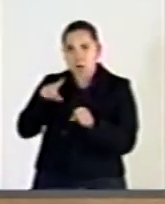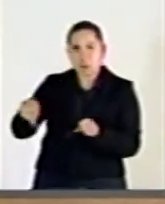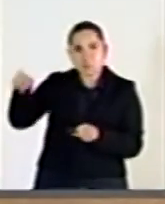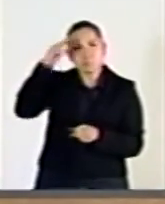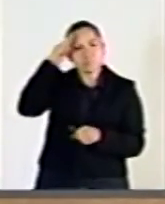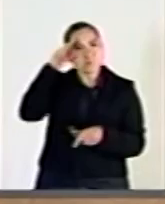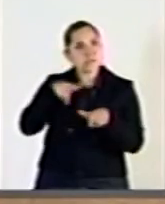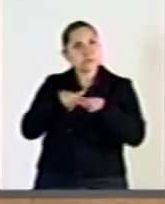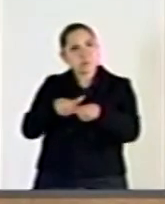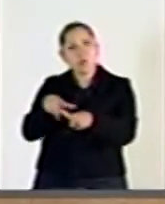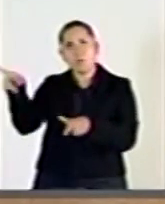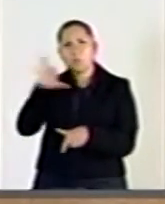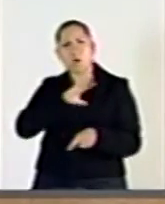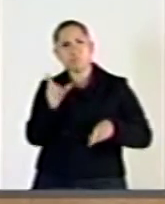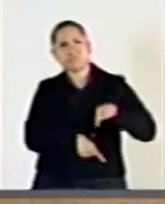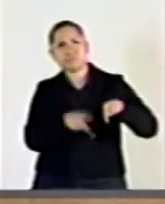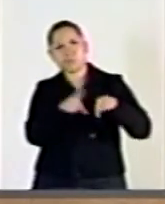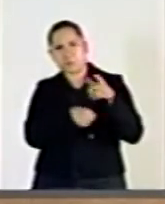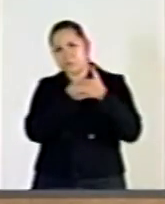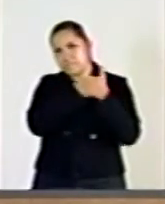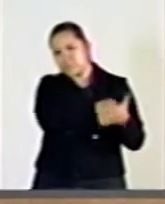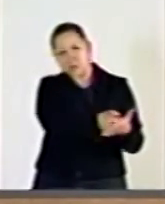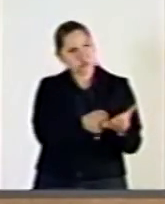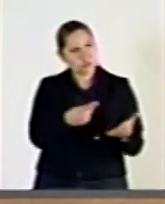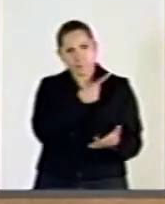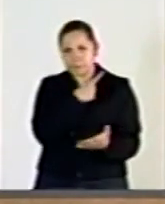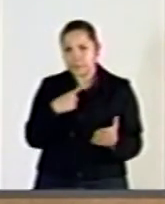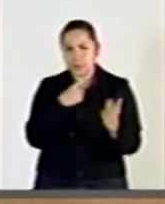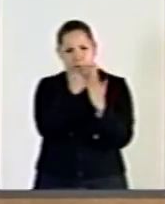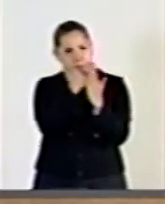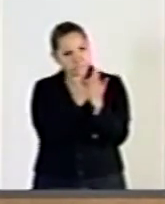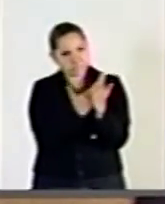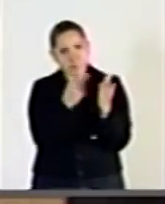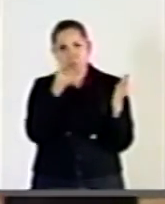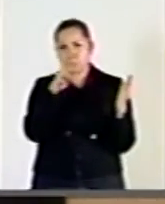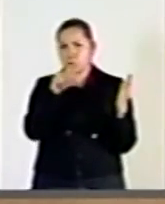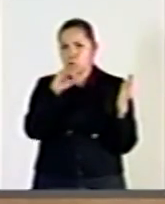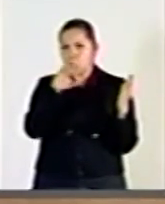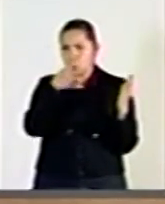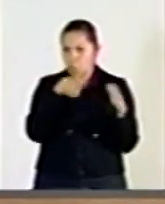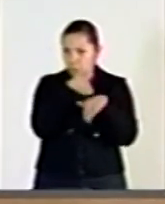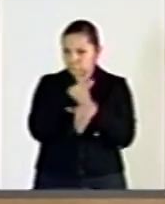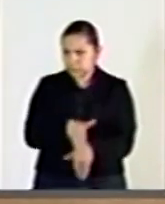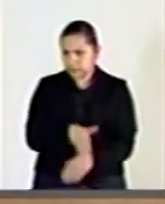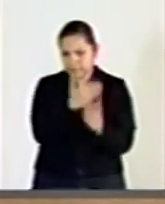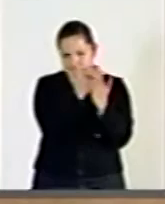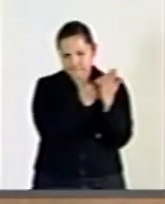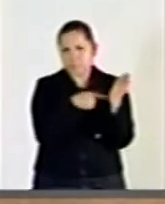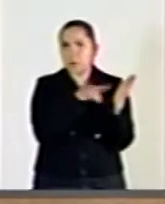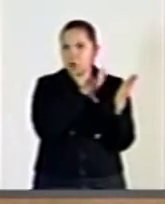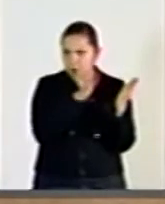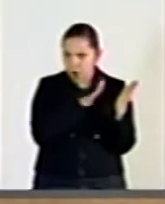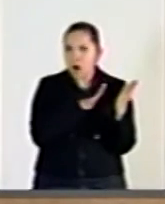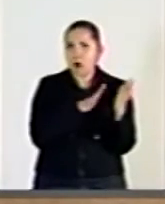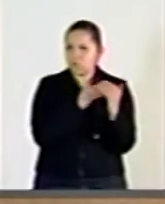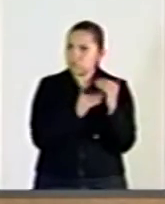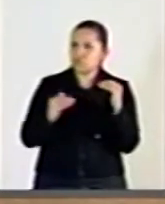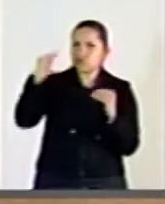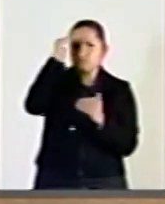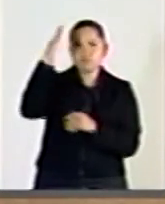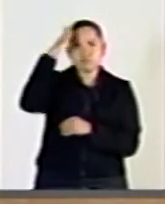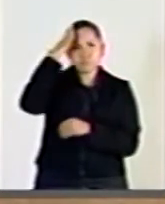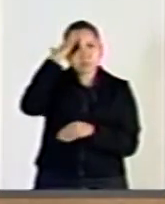protocolos para el control de manifestaciones estrictamente apegados a los más altos estándares en materia